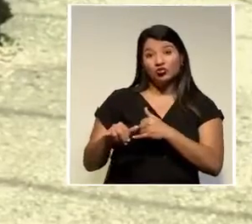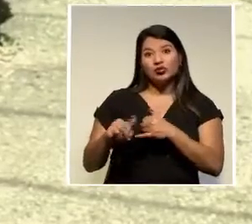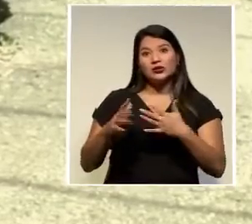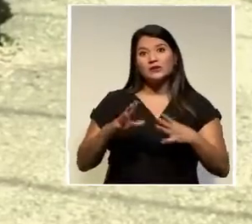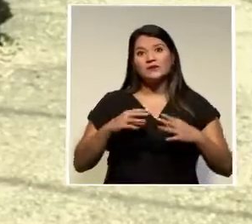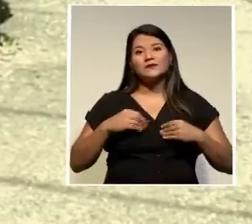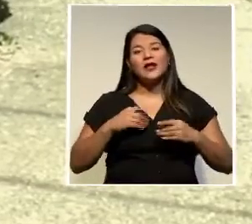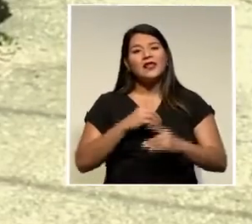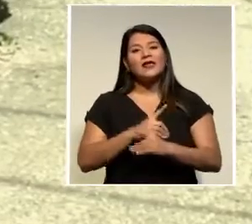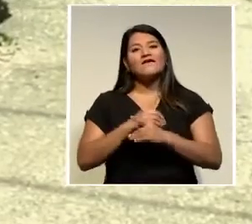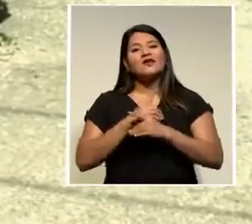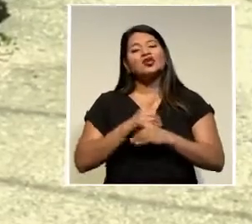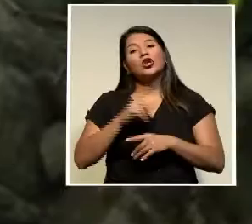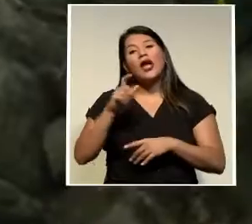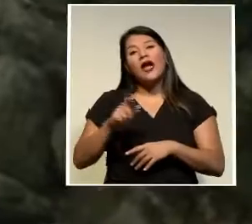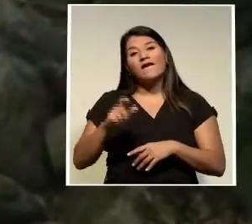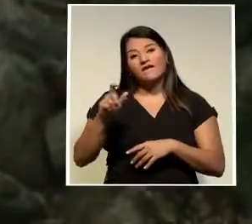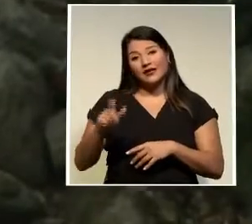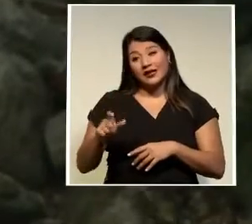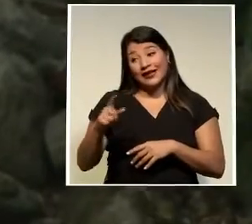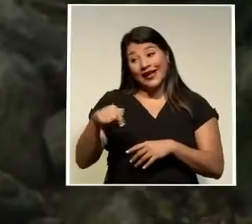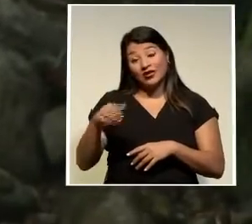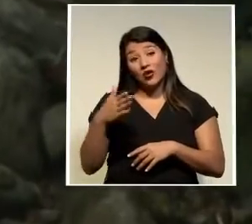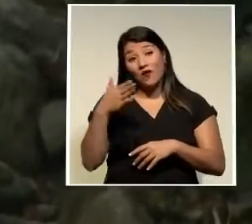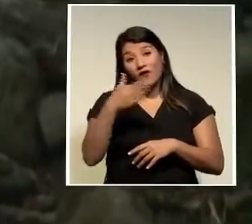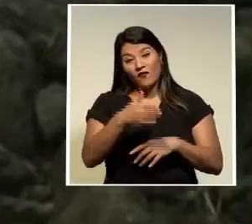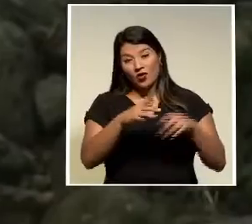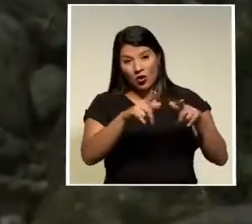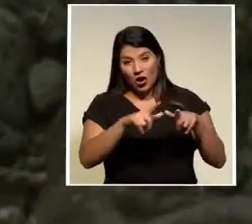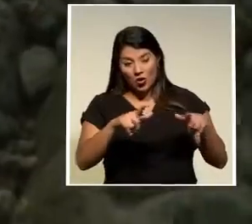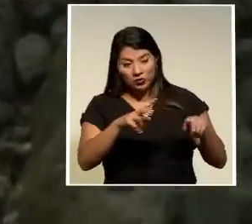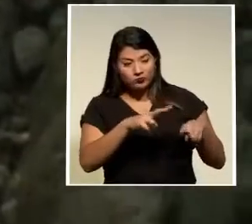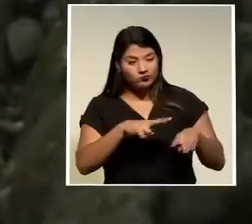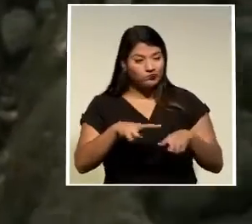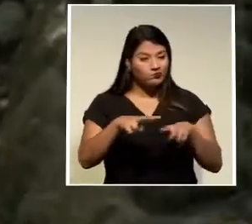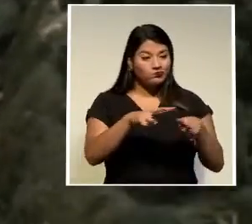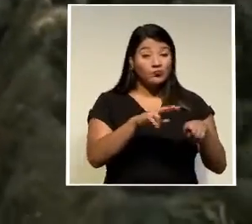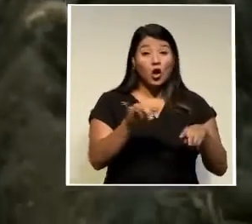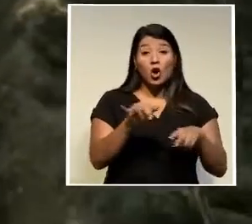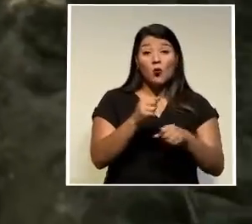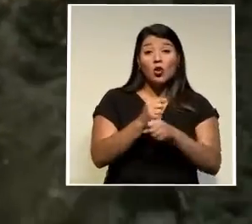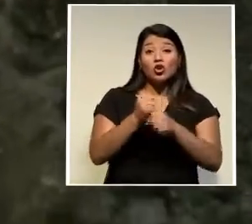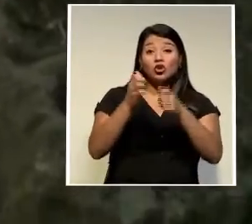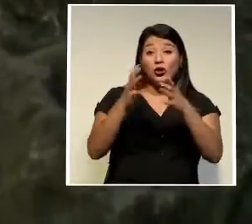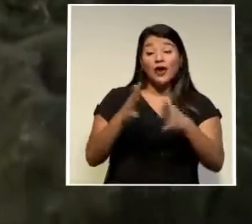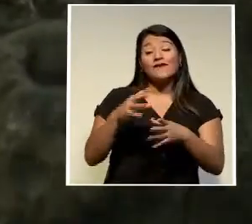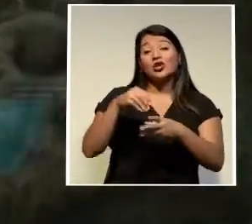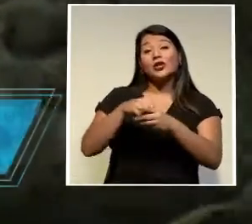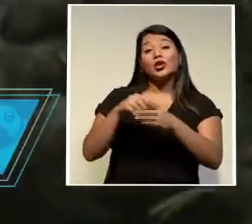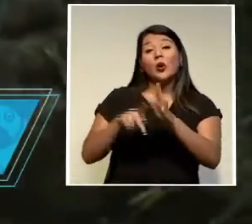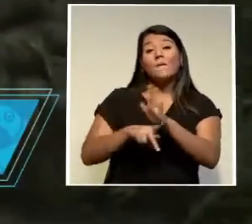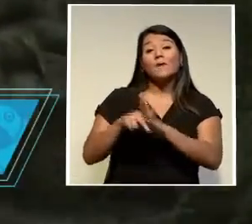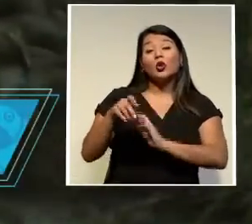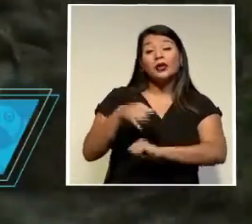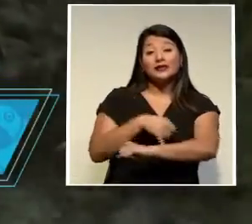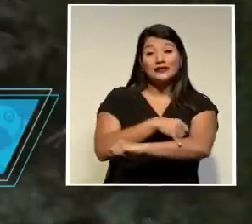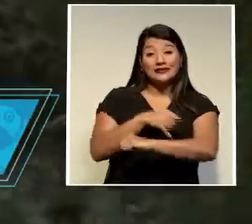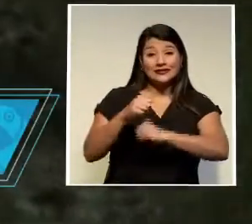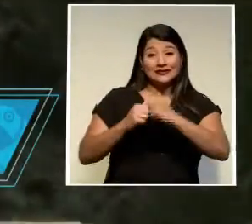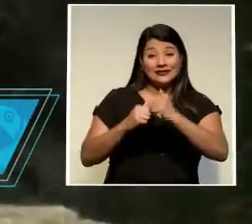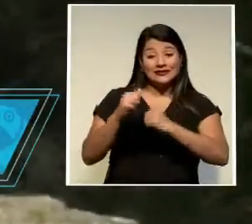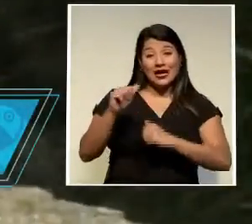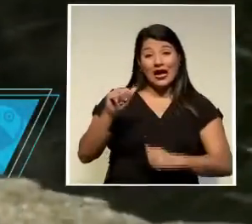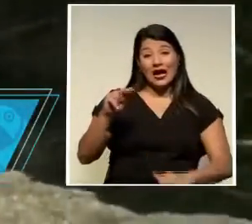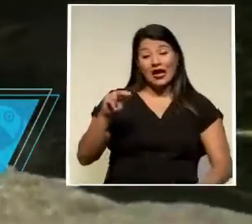Defensoría de los Habitantes, quienes inspeccionaron el lugar, al igual que los funcionarios del Programa de Ingeniería Estructural de la